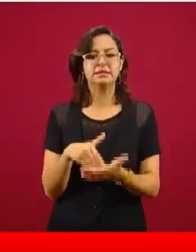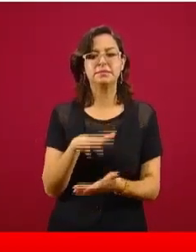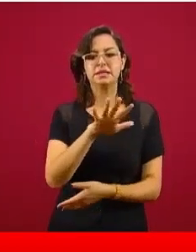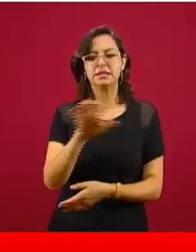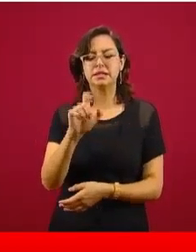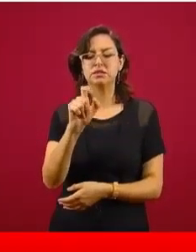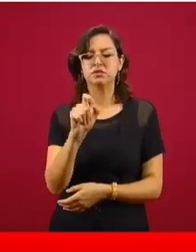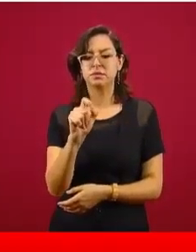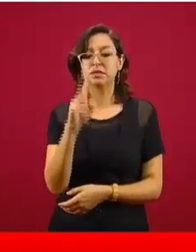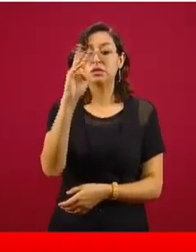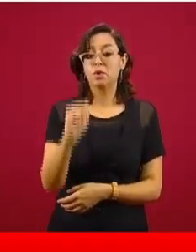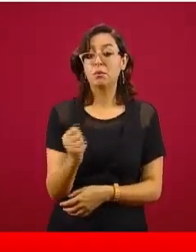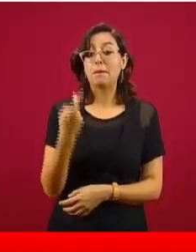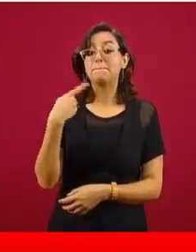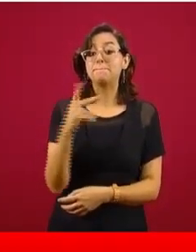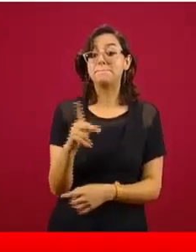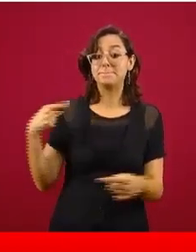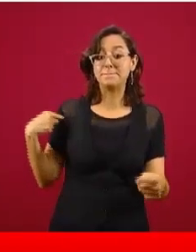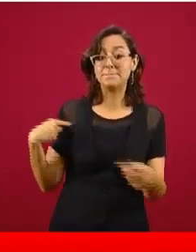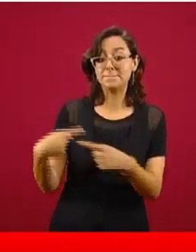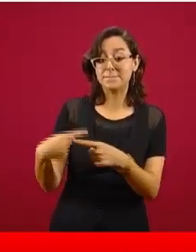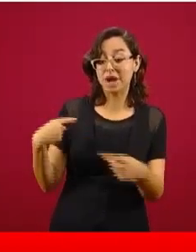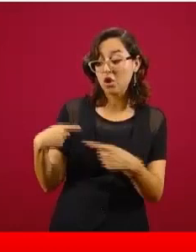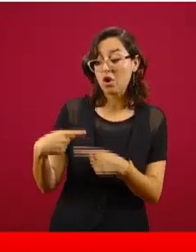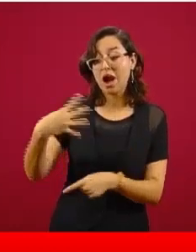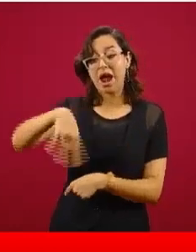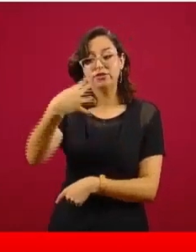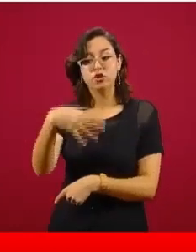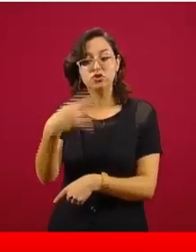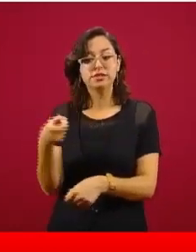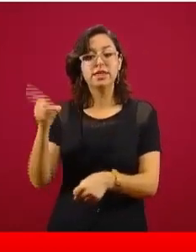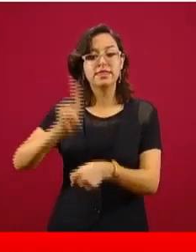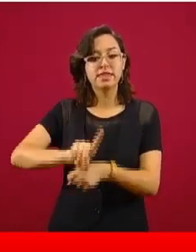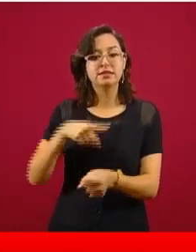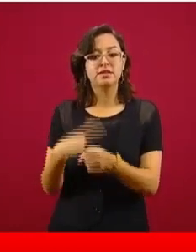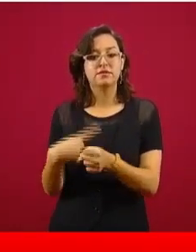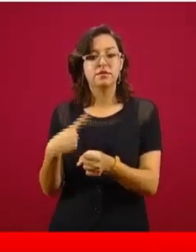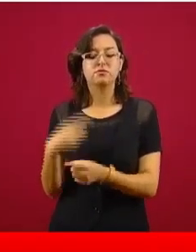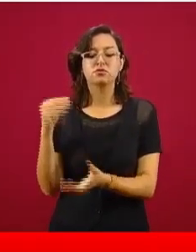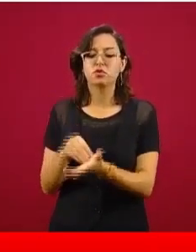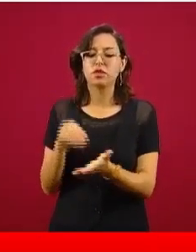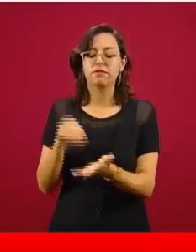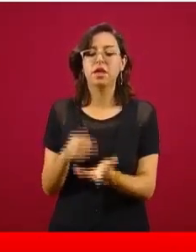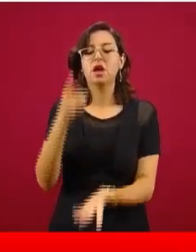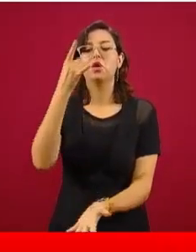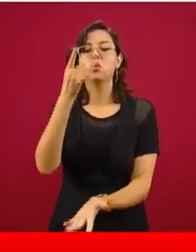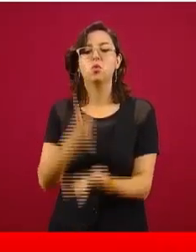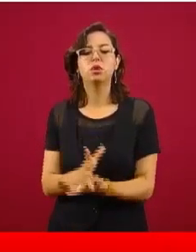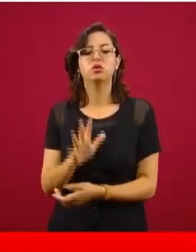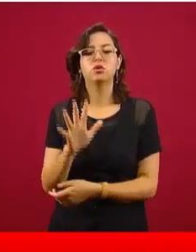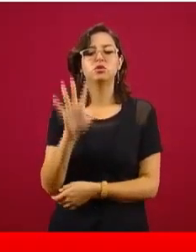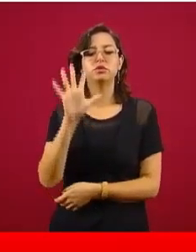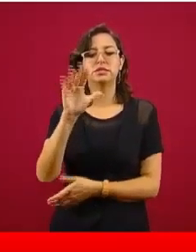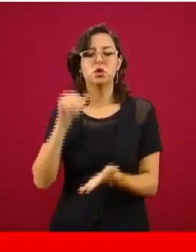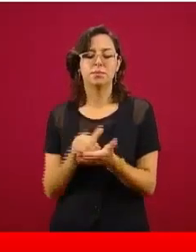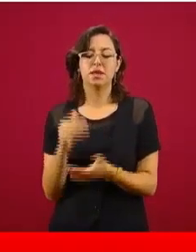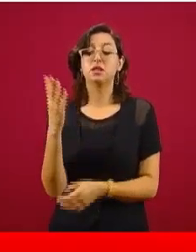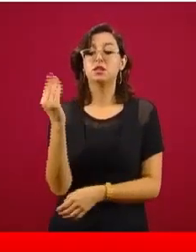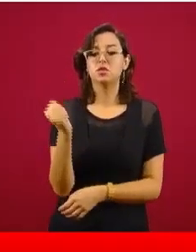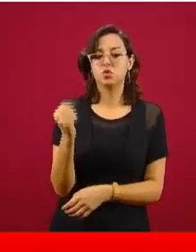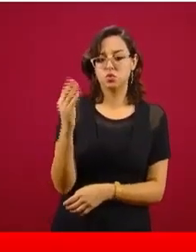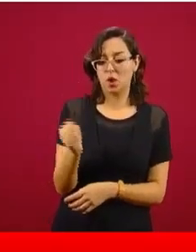nueve personas han presentado nuevas enfermedades. Entonces, estos cinco mil nueve son los que